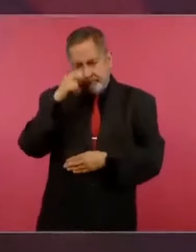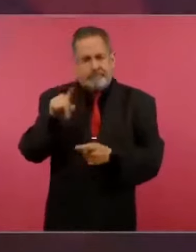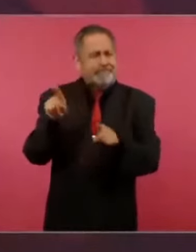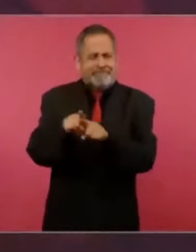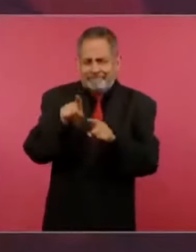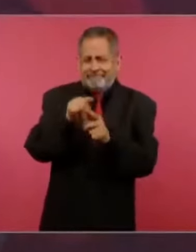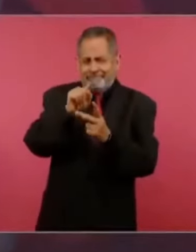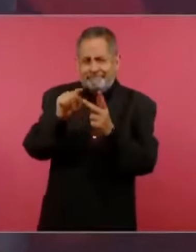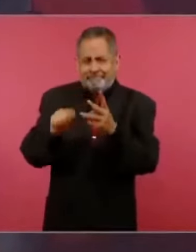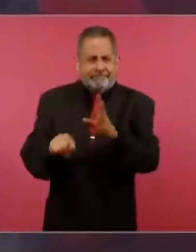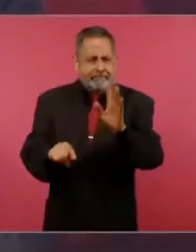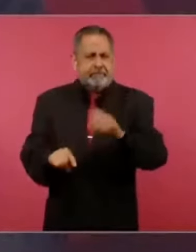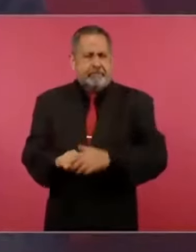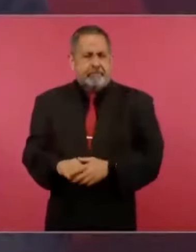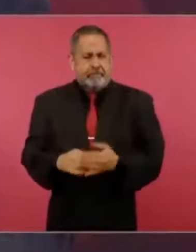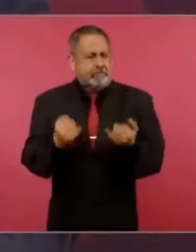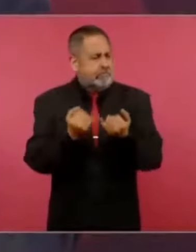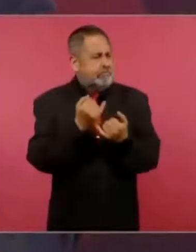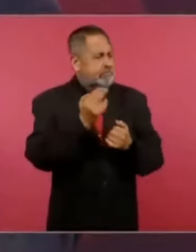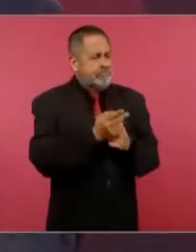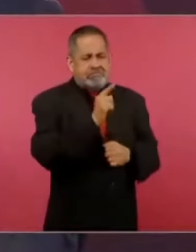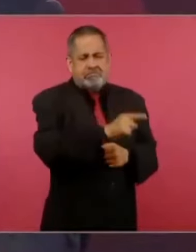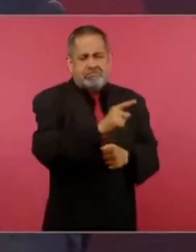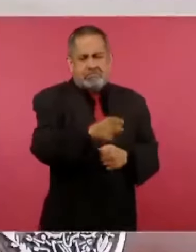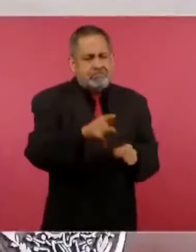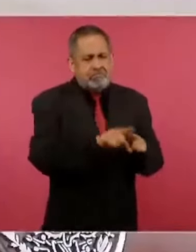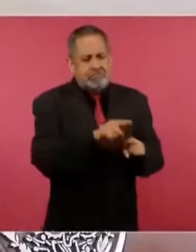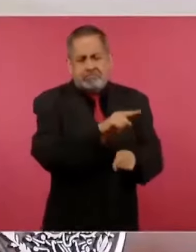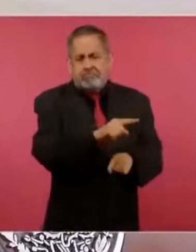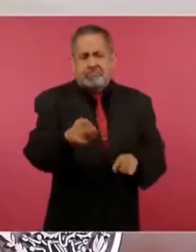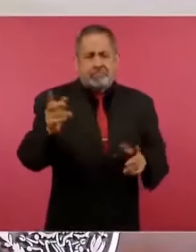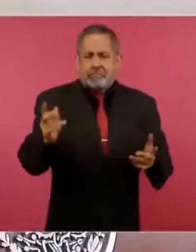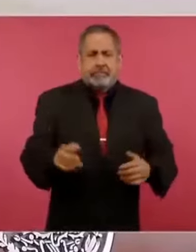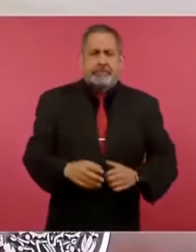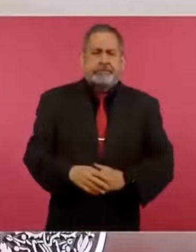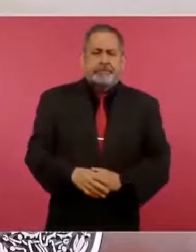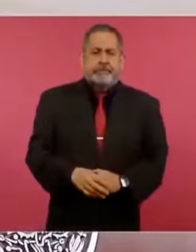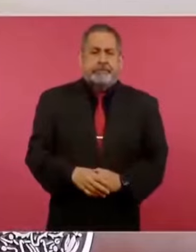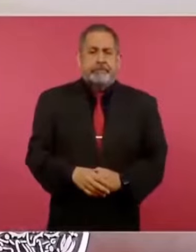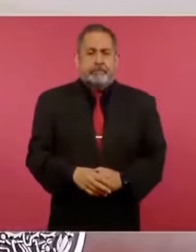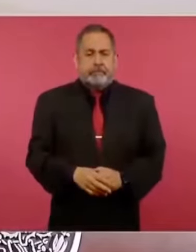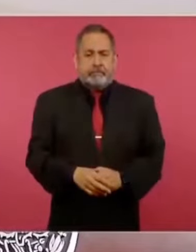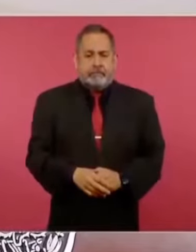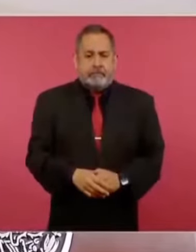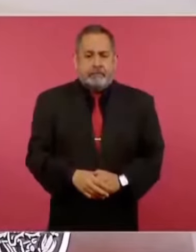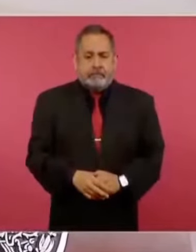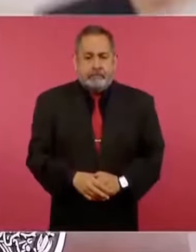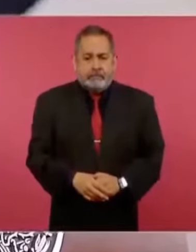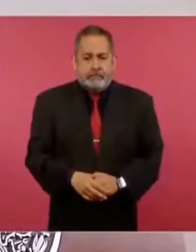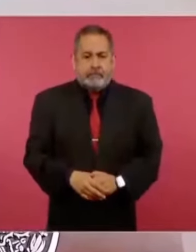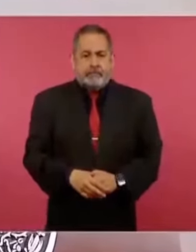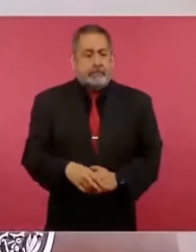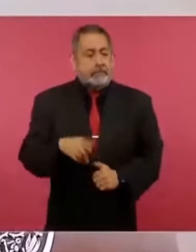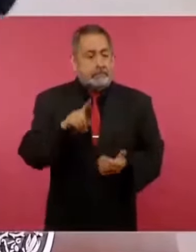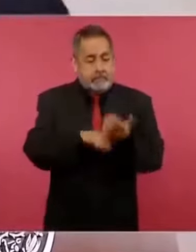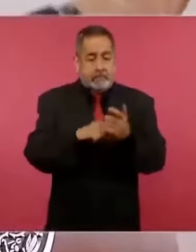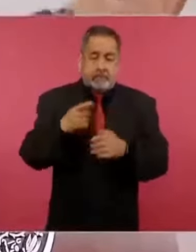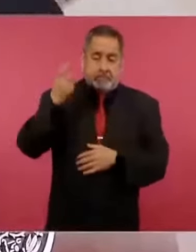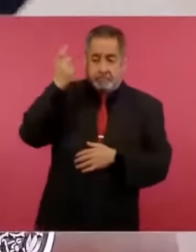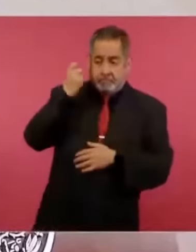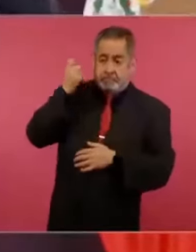pasan por ahí y pensión